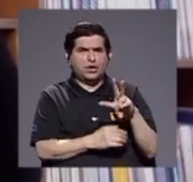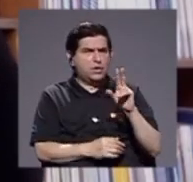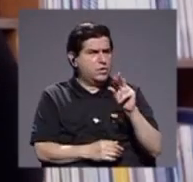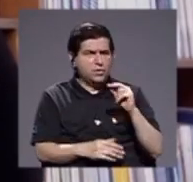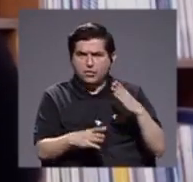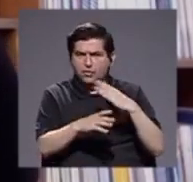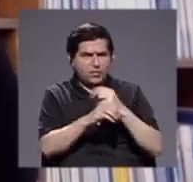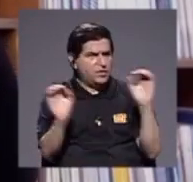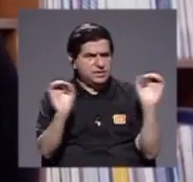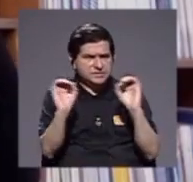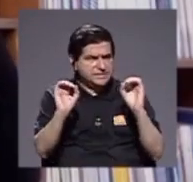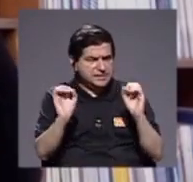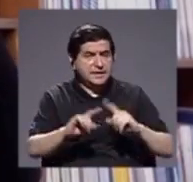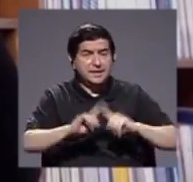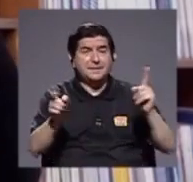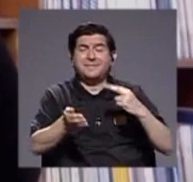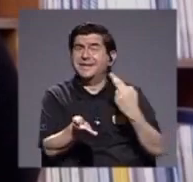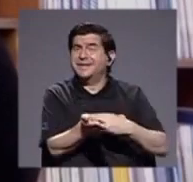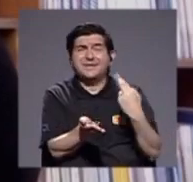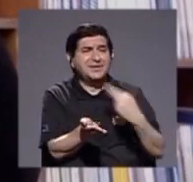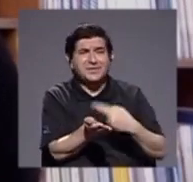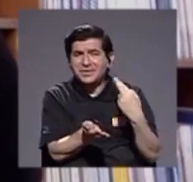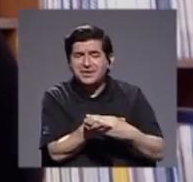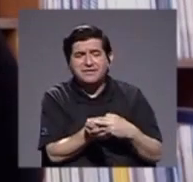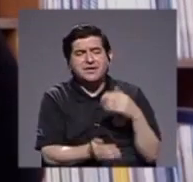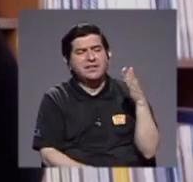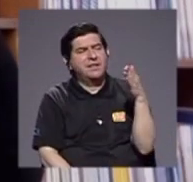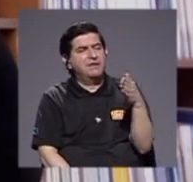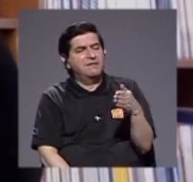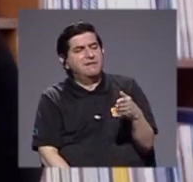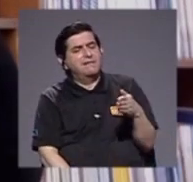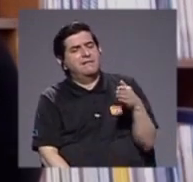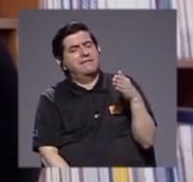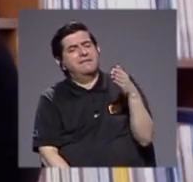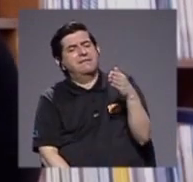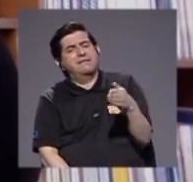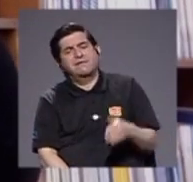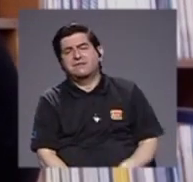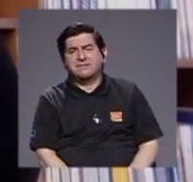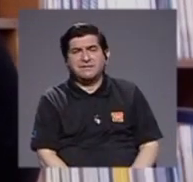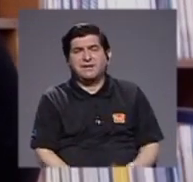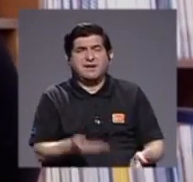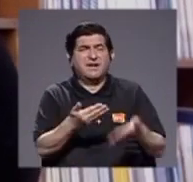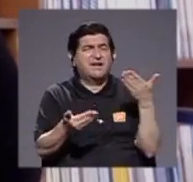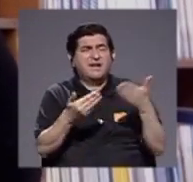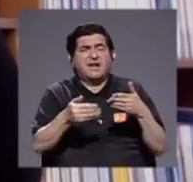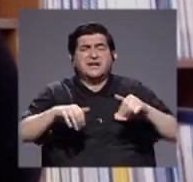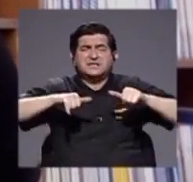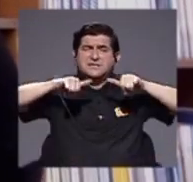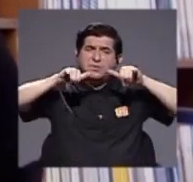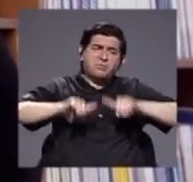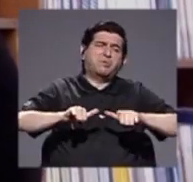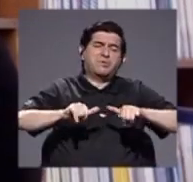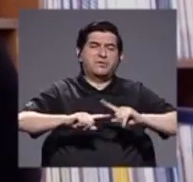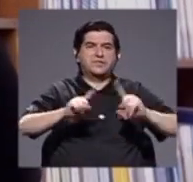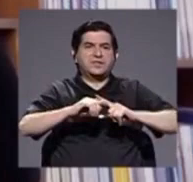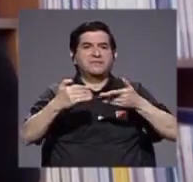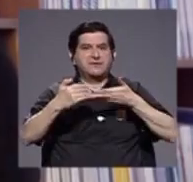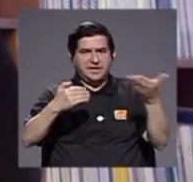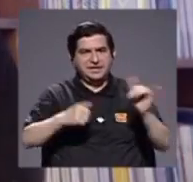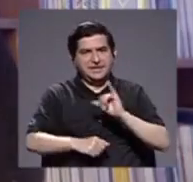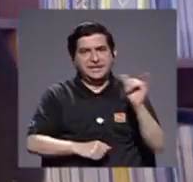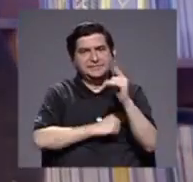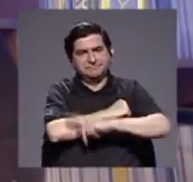no se venía haciendo nada, sino porque el ritmo era bastante lento e inercial, ¿verdad? Como muchas cosas en este